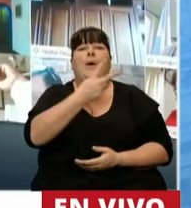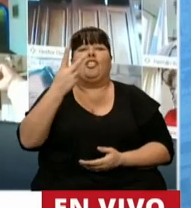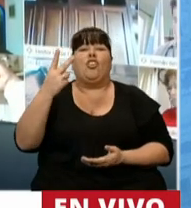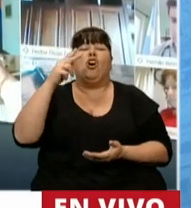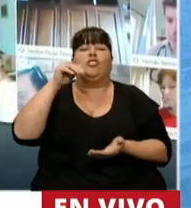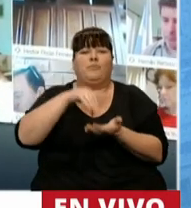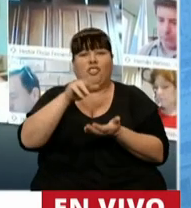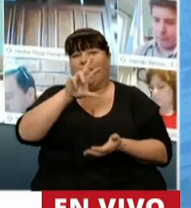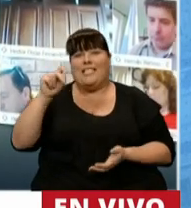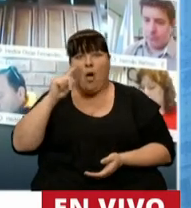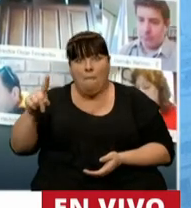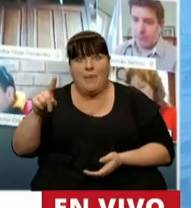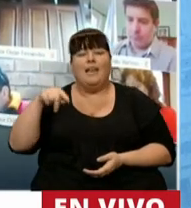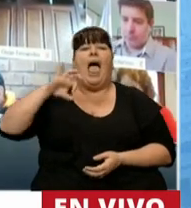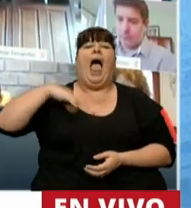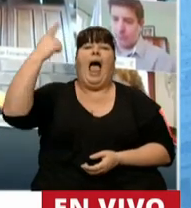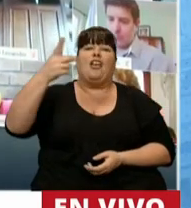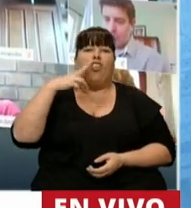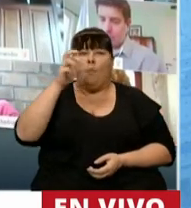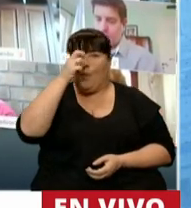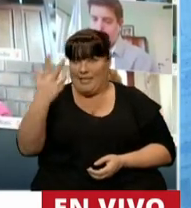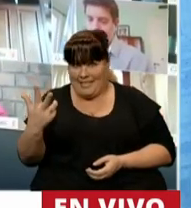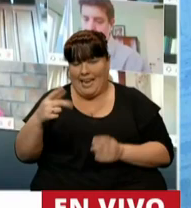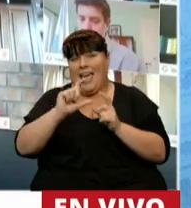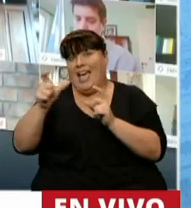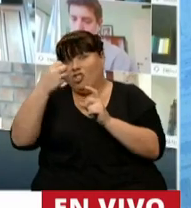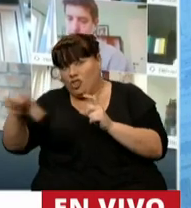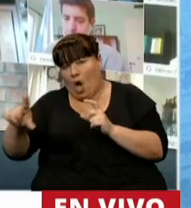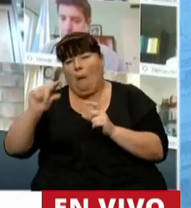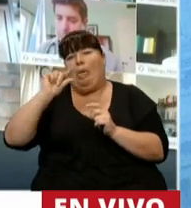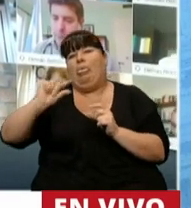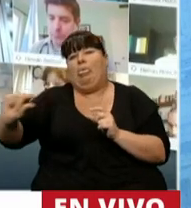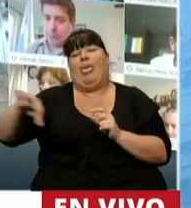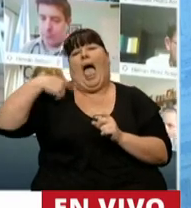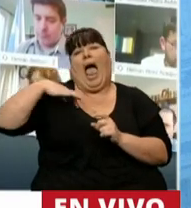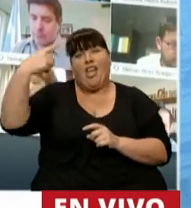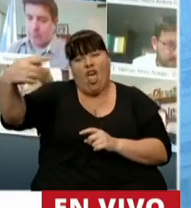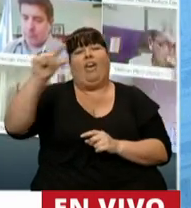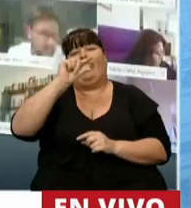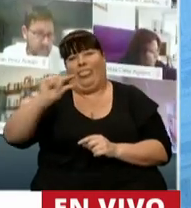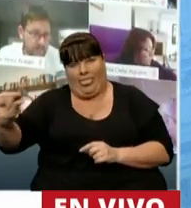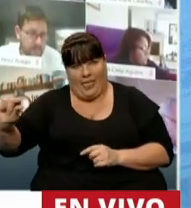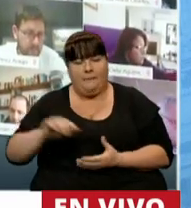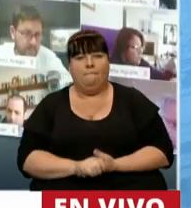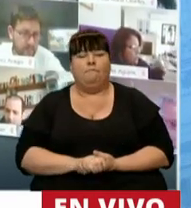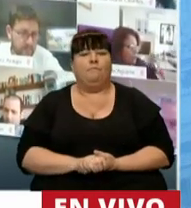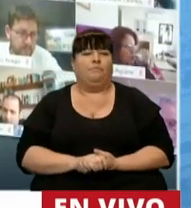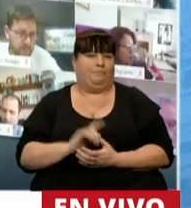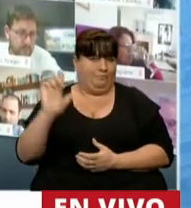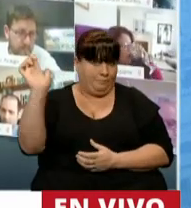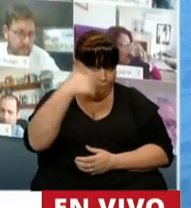.300 millones en 2023. Y el resto, muy poquito en los años venideros. Una